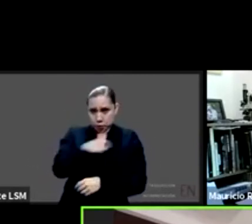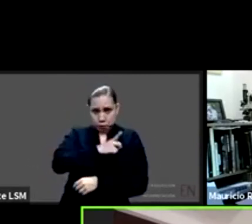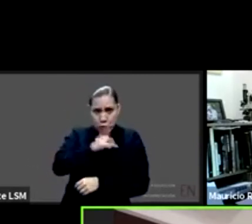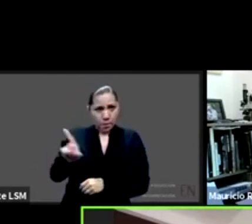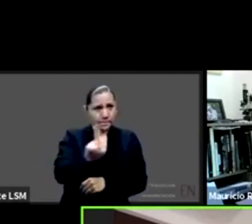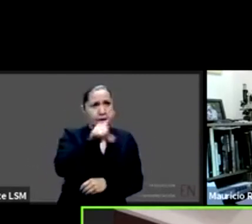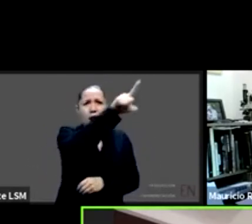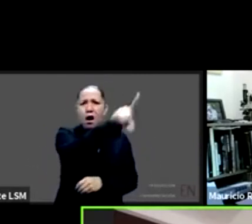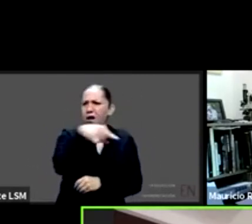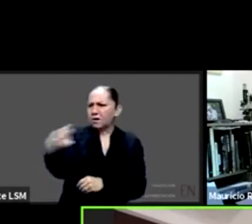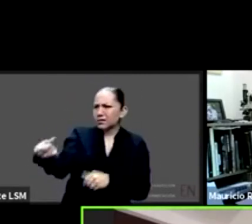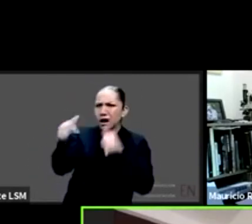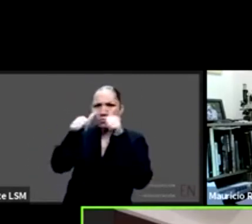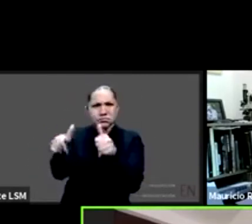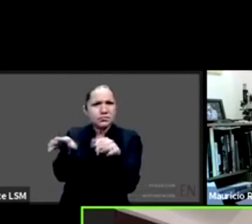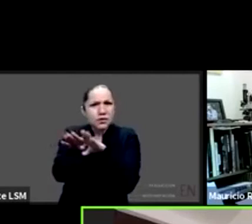contagios